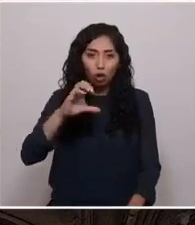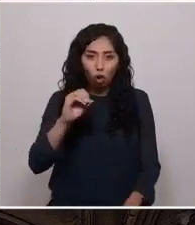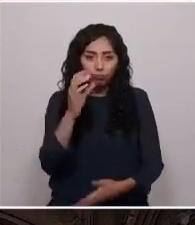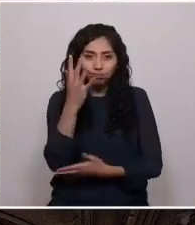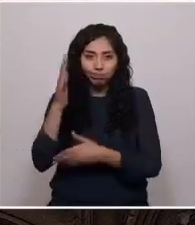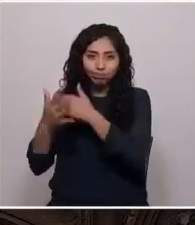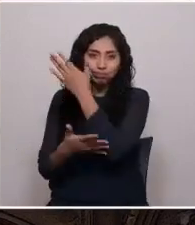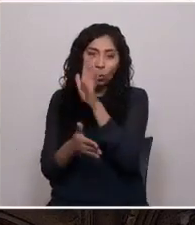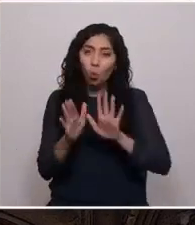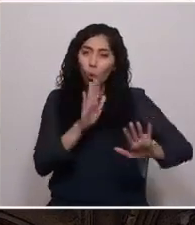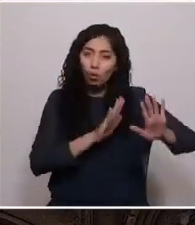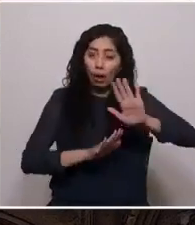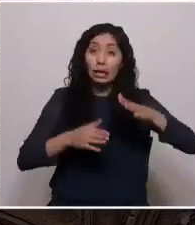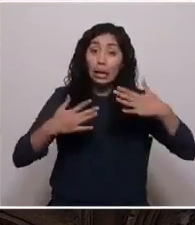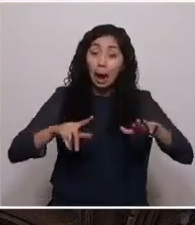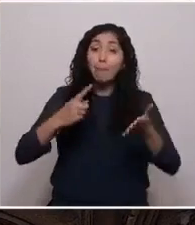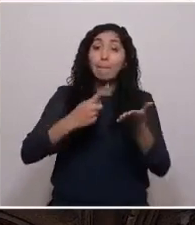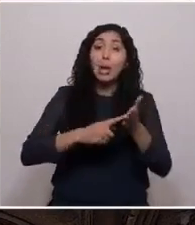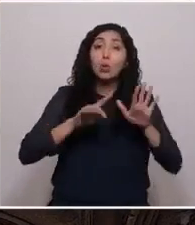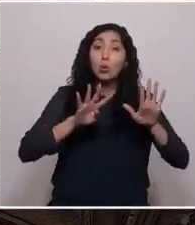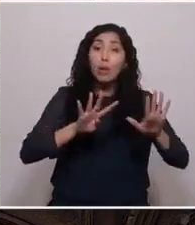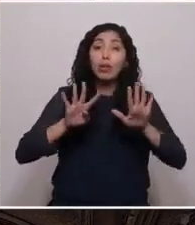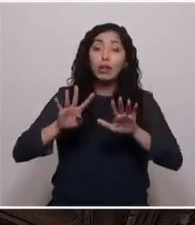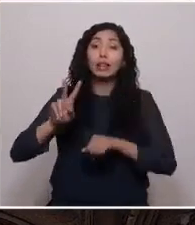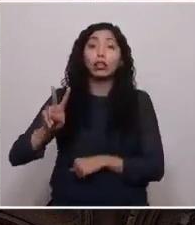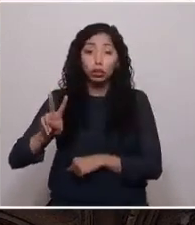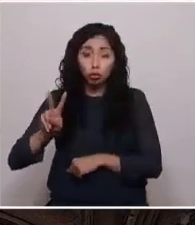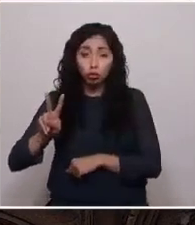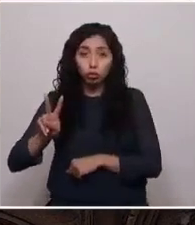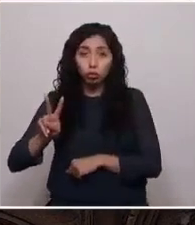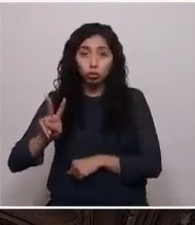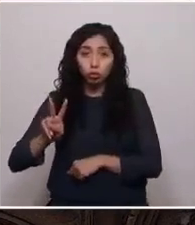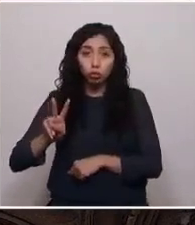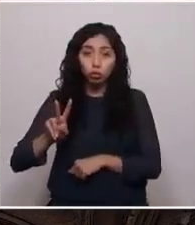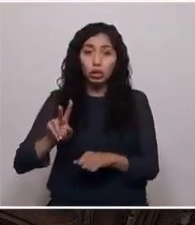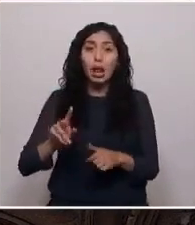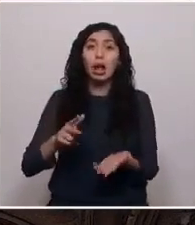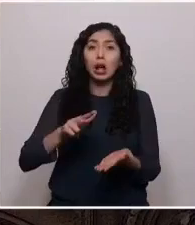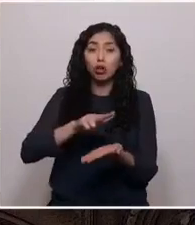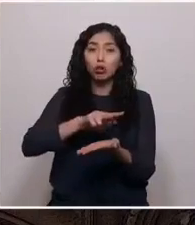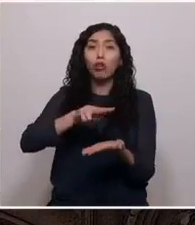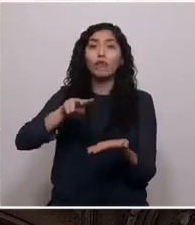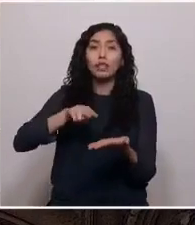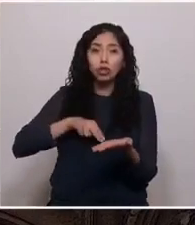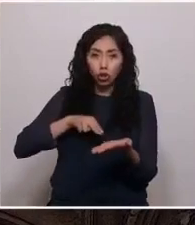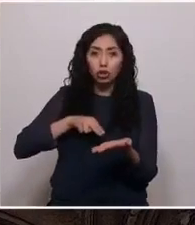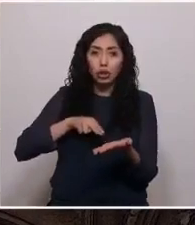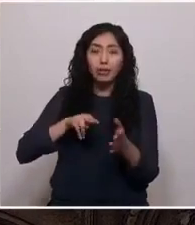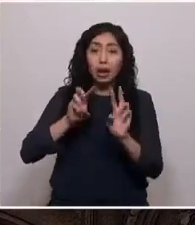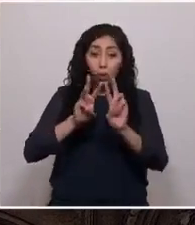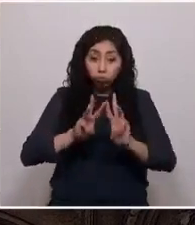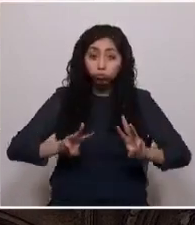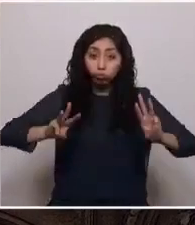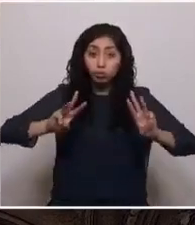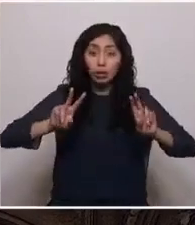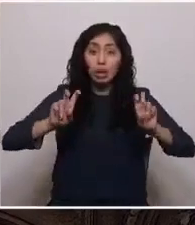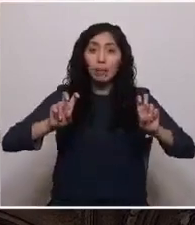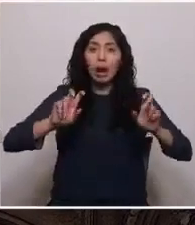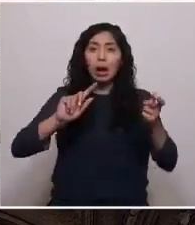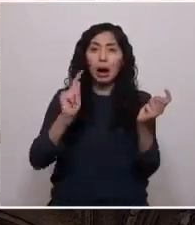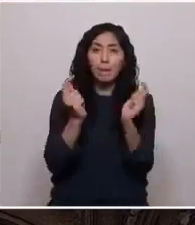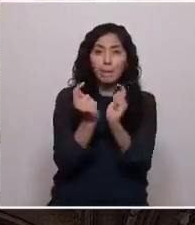1992, a partir de la Convención Marco de las Naciones Unidas para el Cambio Climático, se han